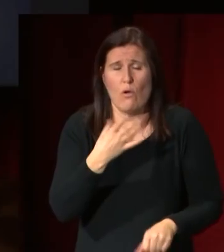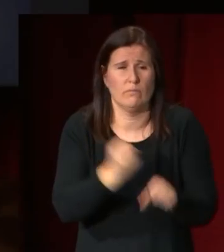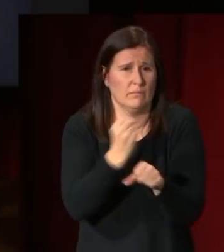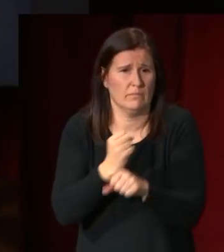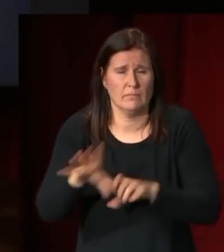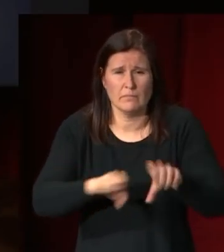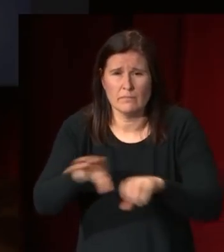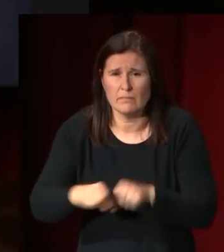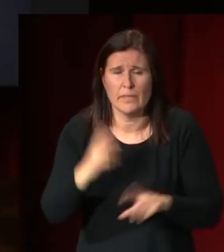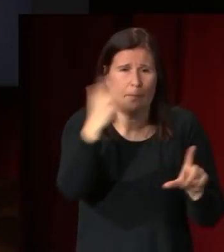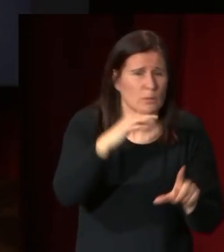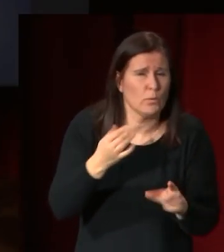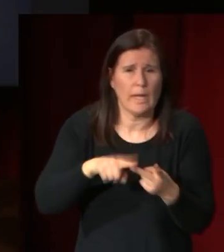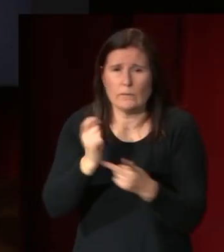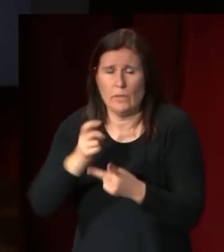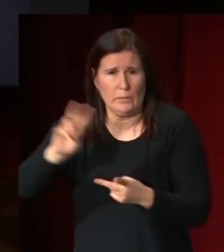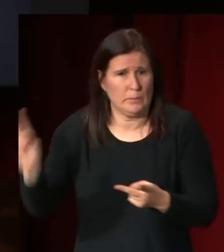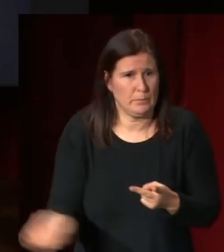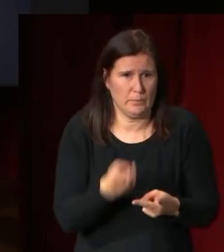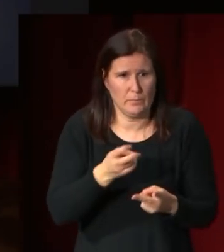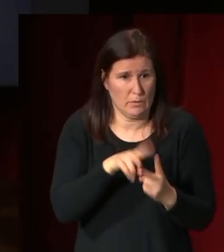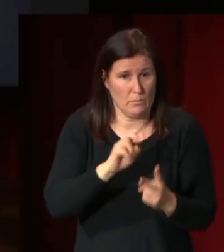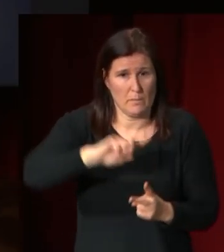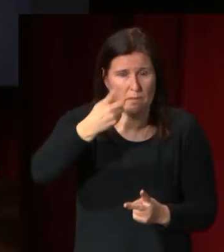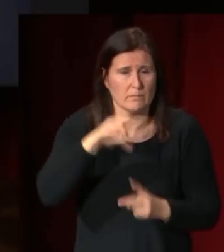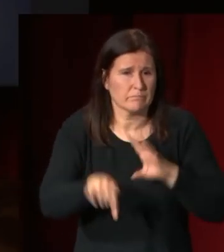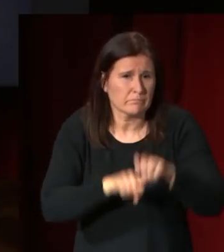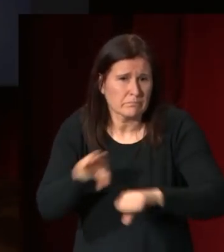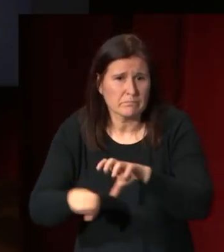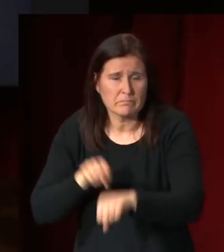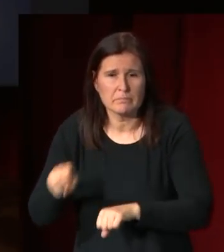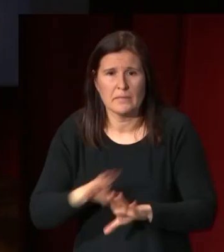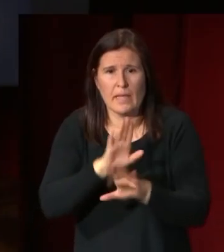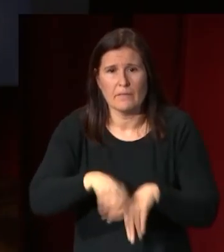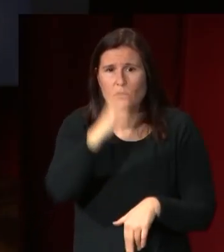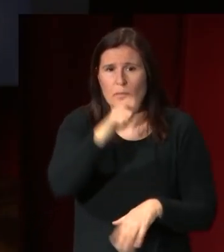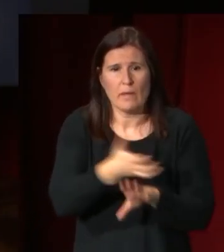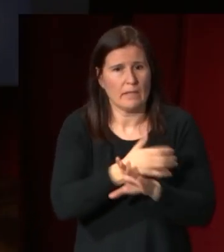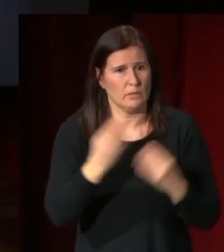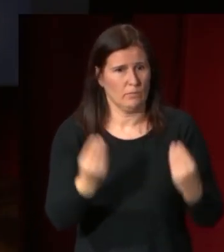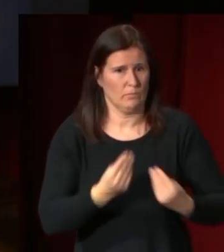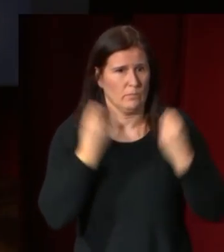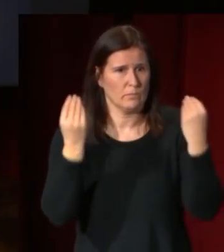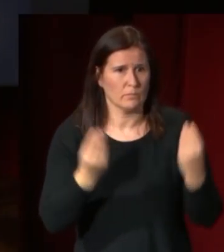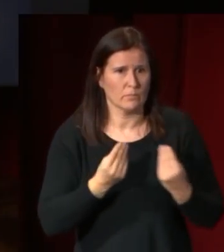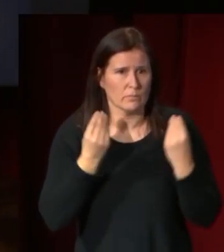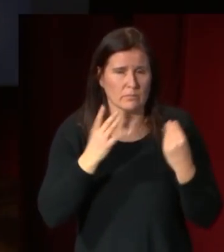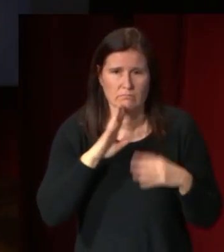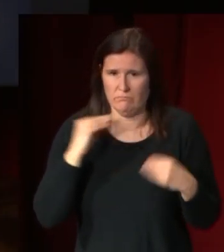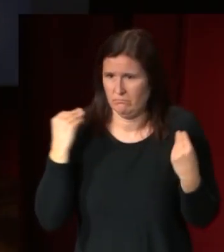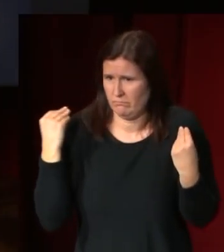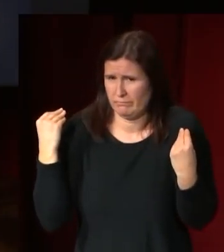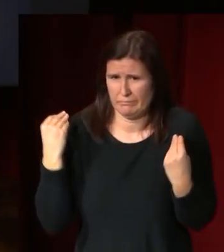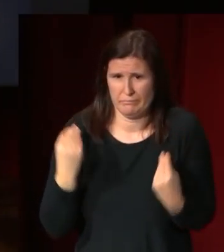pintura y de escultura y él es una persona con una formación muy muy muy